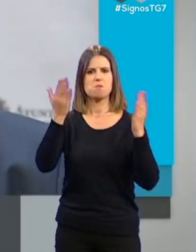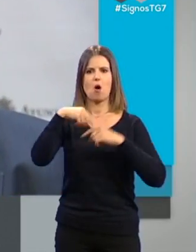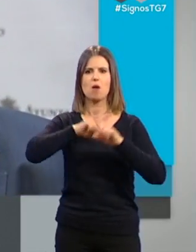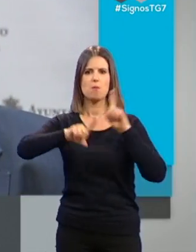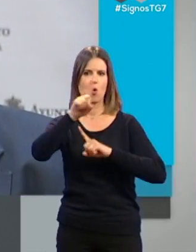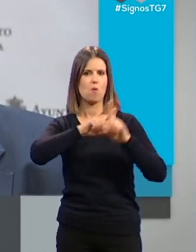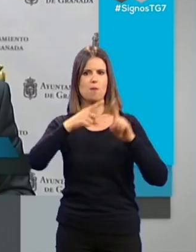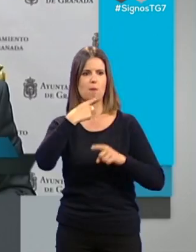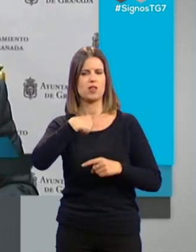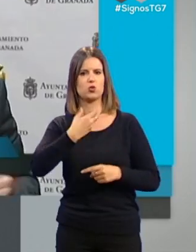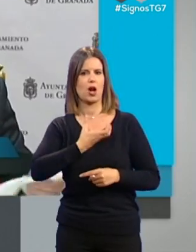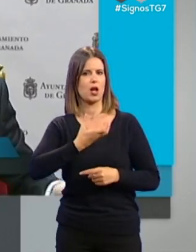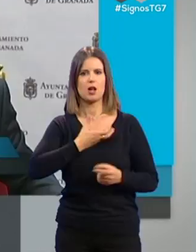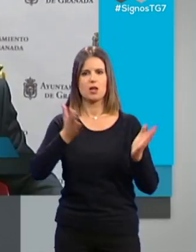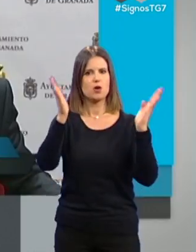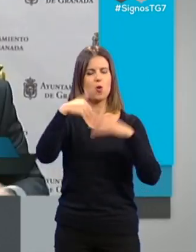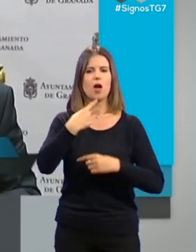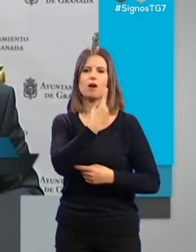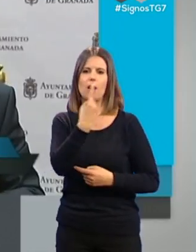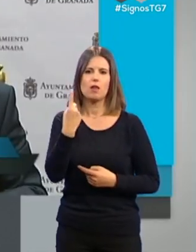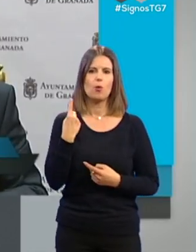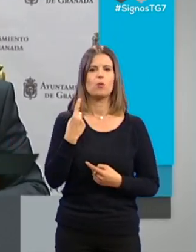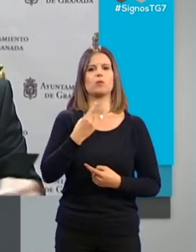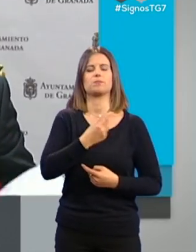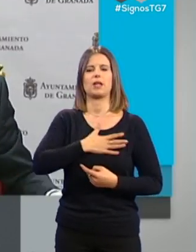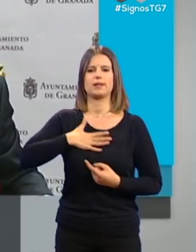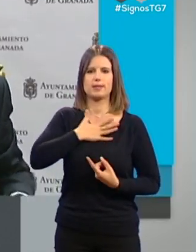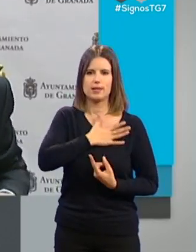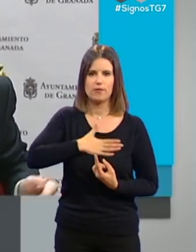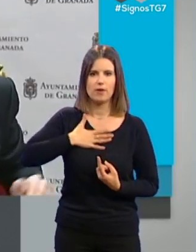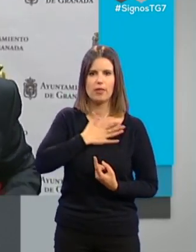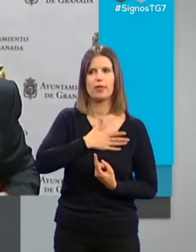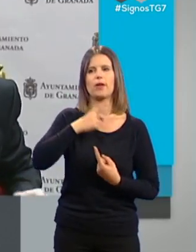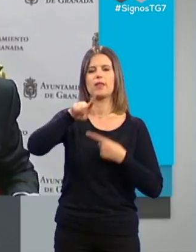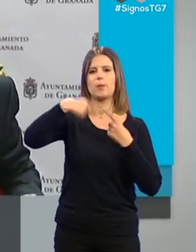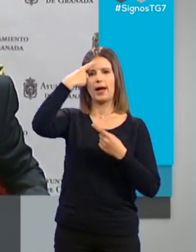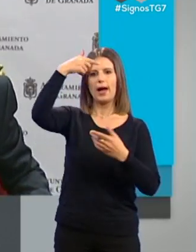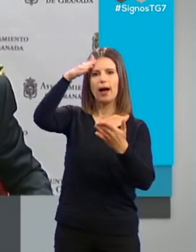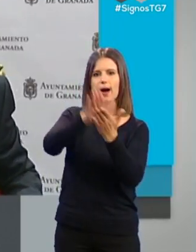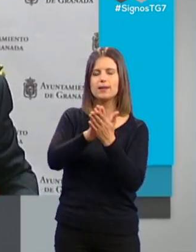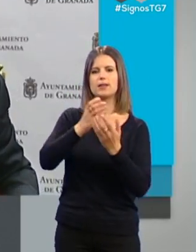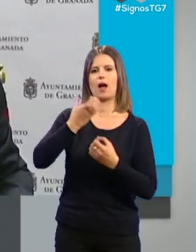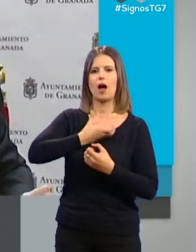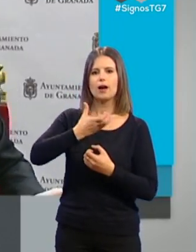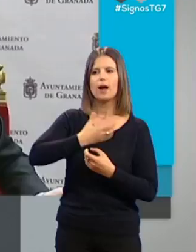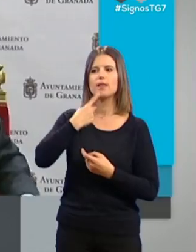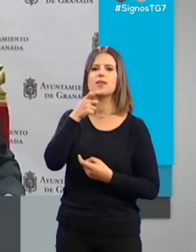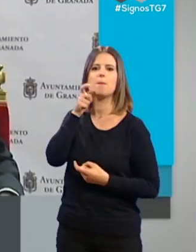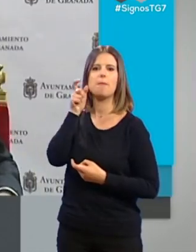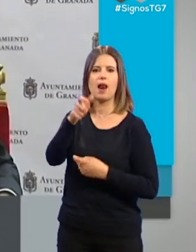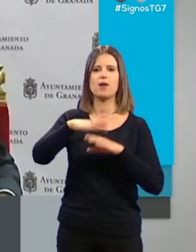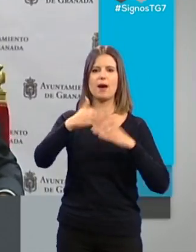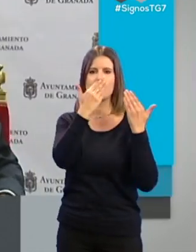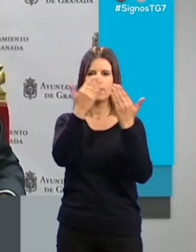que se refirió el alcalde. Luego Carbó muestra su satisfacción, una de ellas. Le puedo leer otra acta donde el alcalde toma la palabra para felicitar a todos